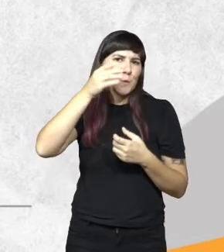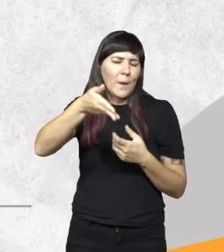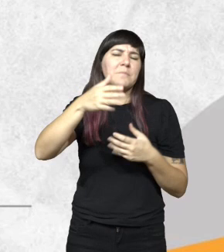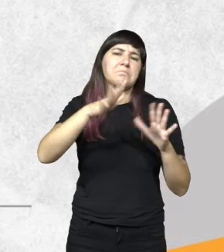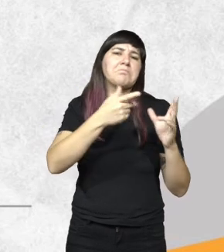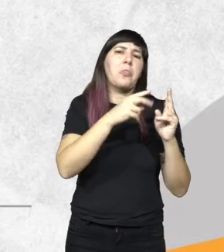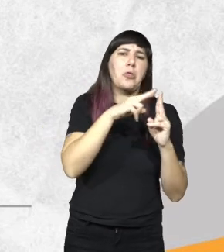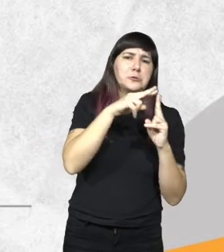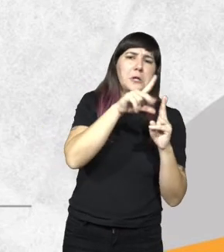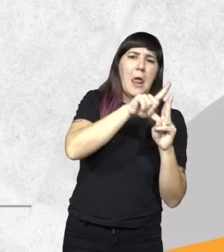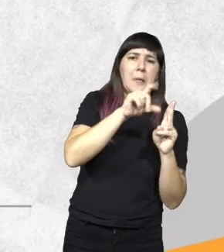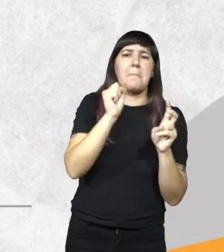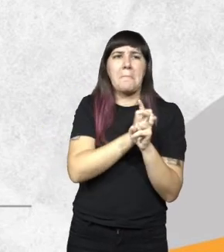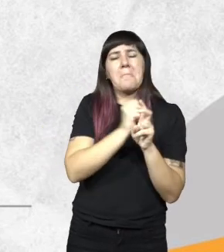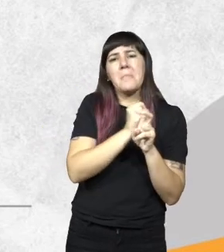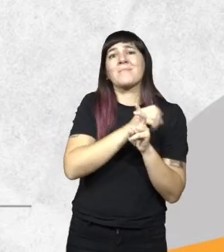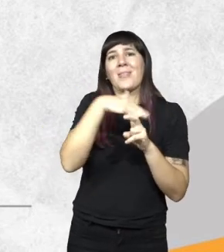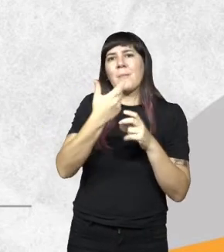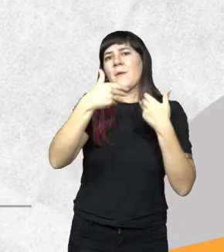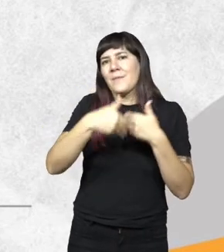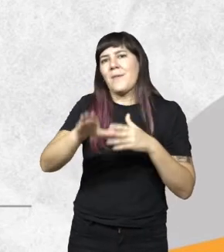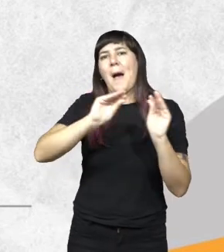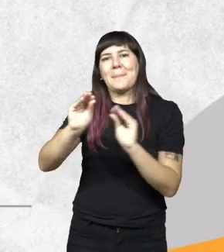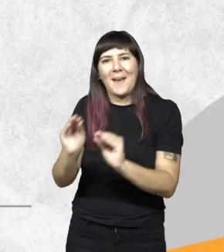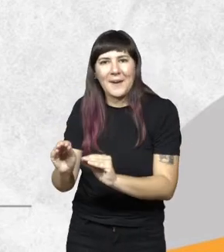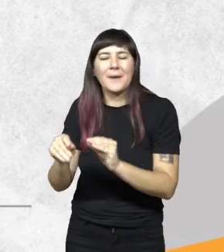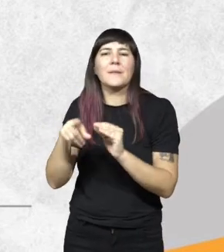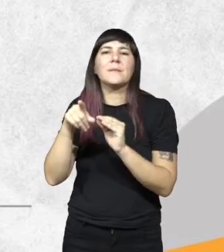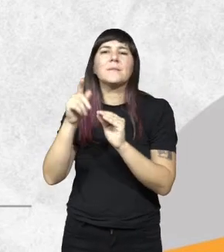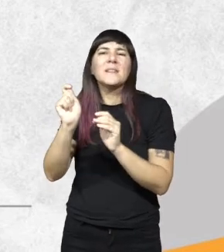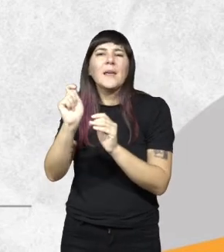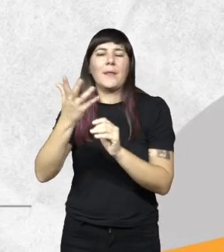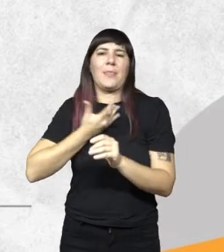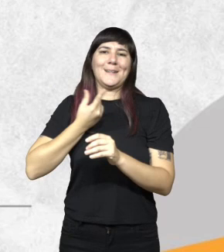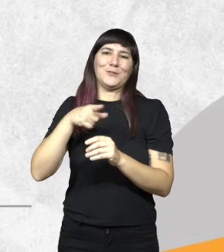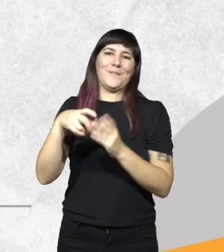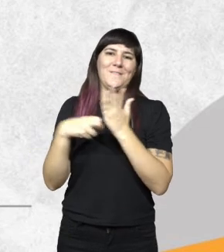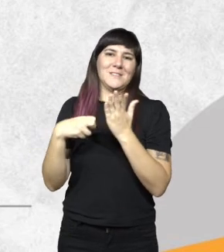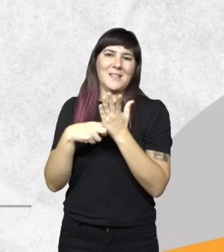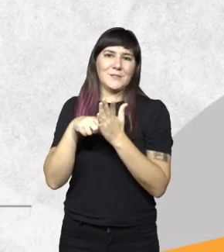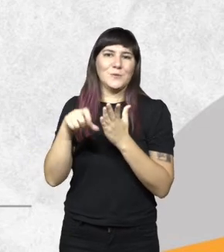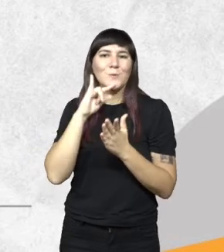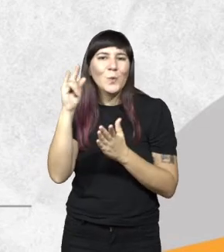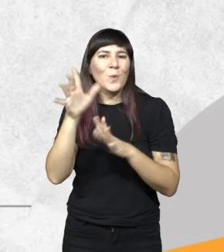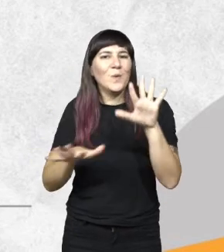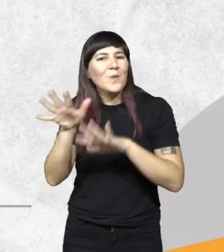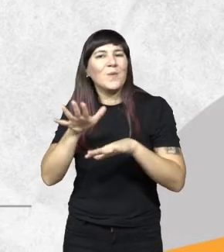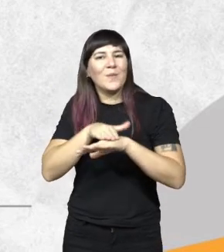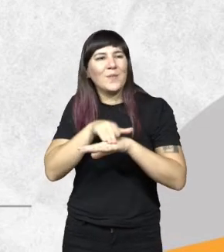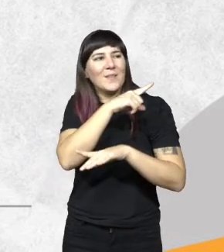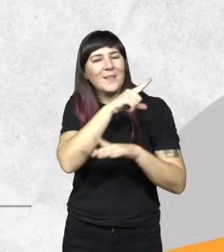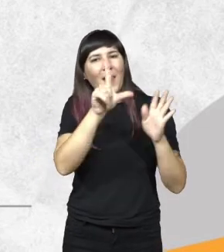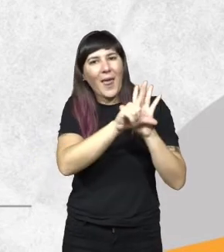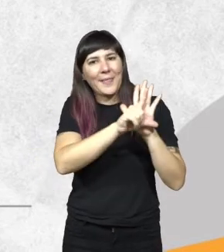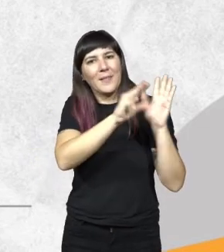reglamentaron y establecieron como autoridad de aplicación a la dirección de fiscalización ambiental y tipificaron o mejor dicho